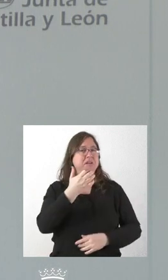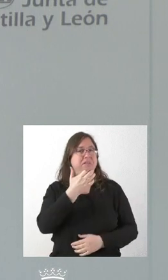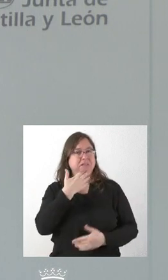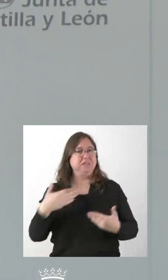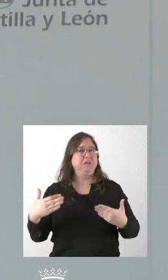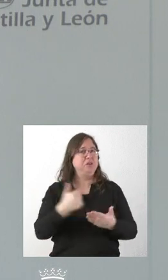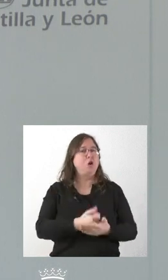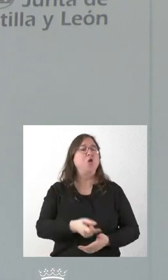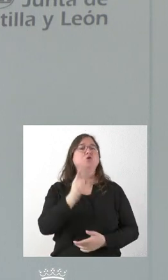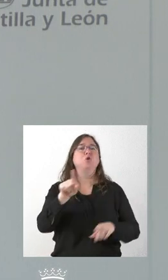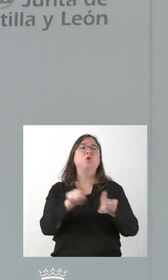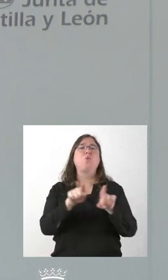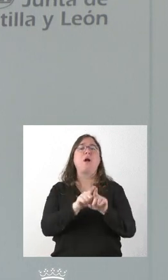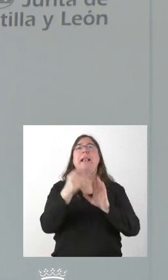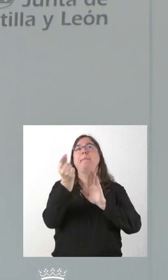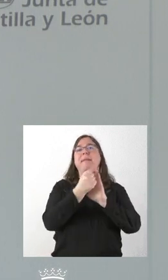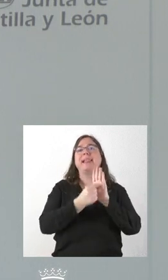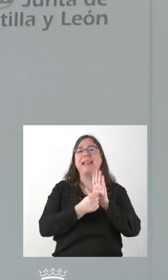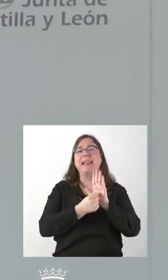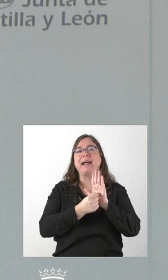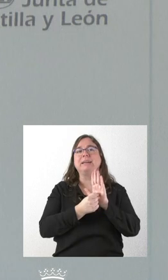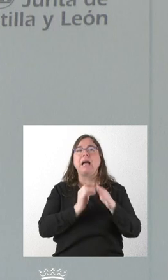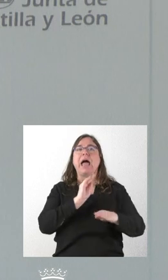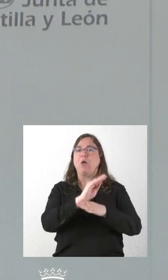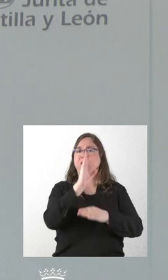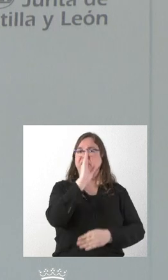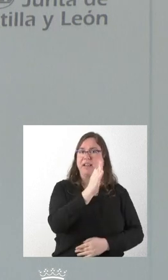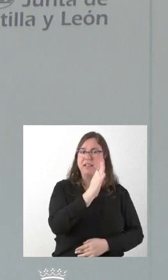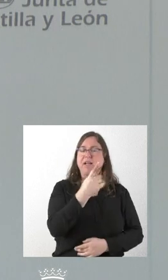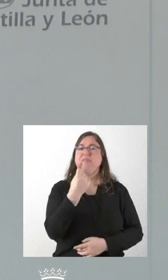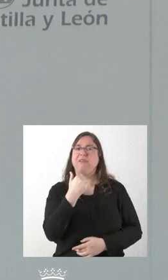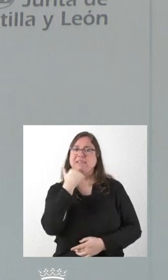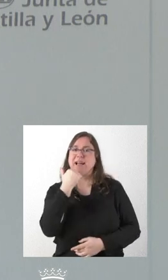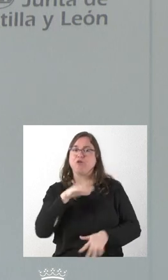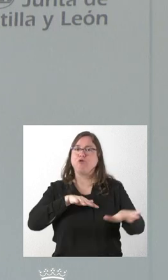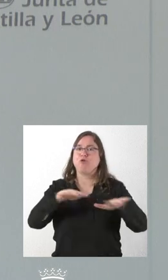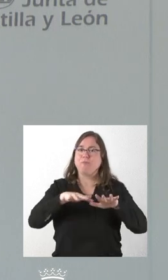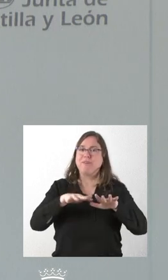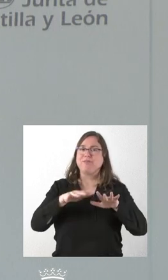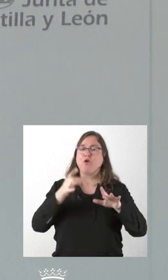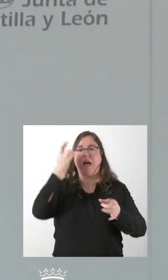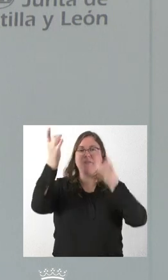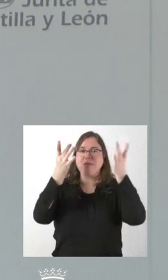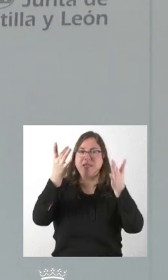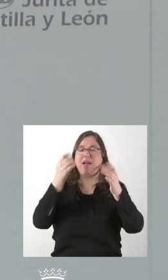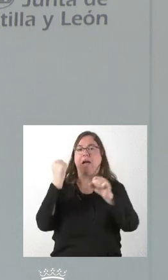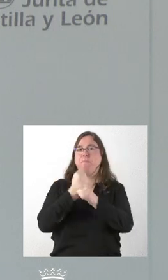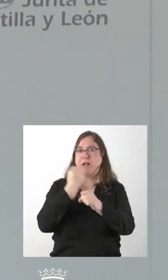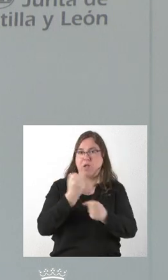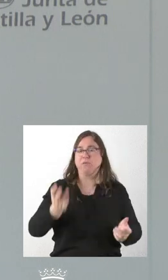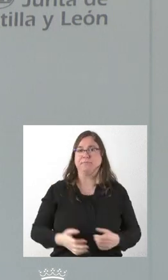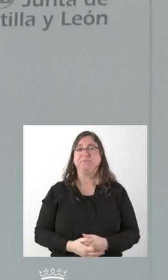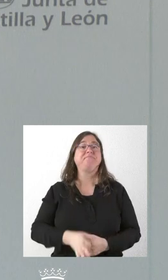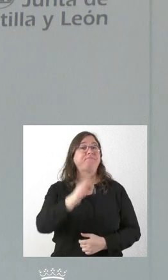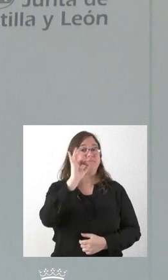lo basáramos simplemente en algunas medidas de ayudas directas y no en medidas de fomento de la actividad y del empleo. Es verdad que